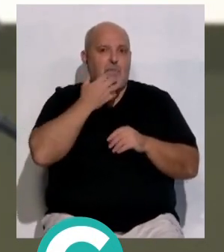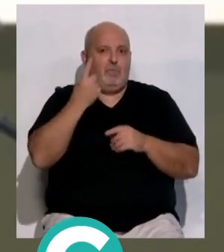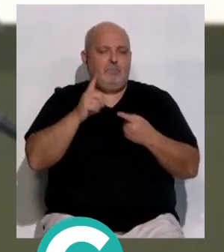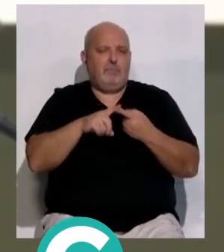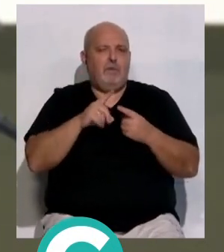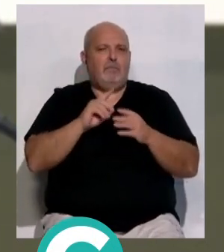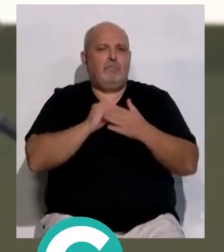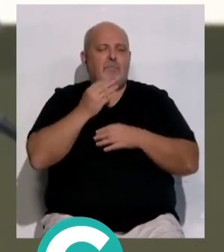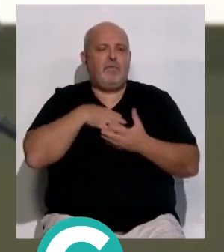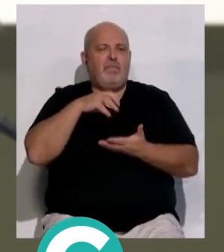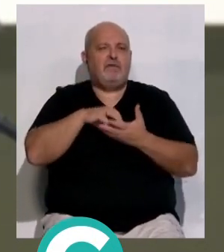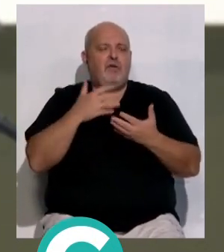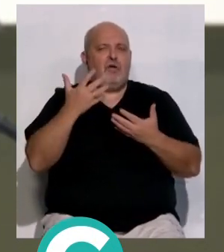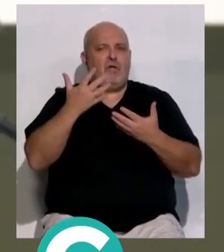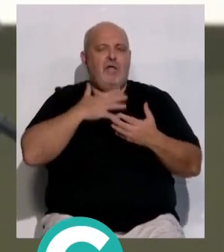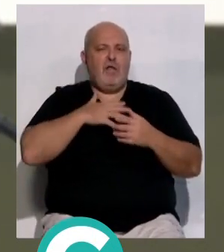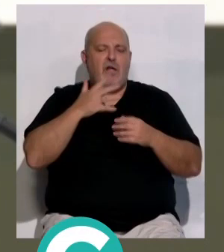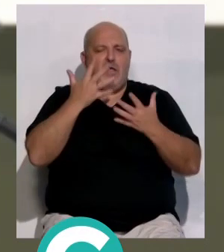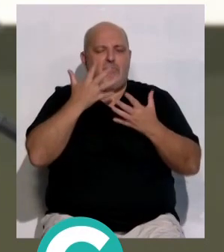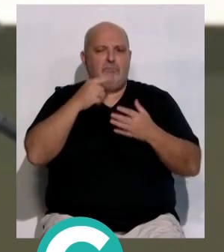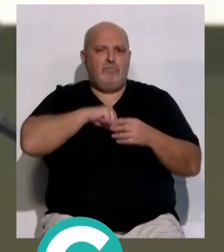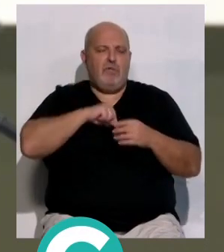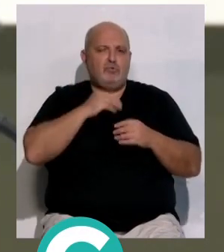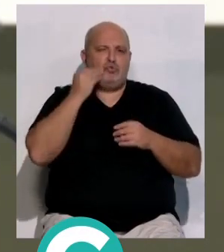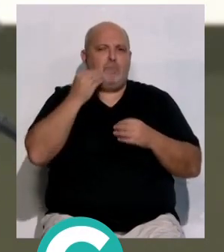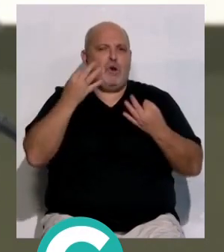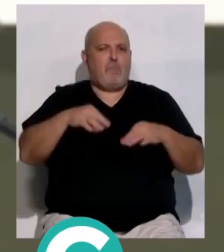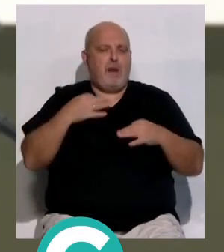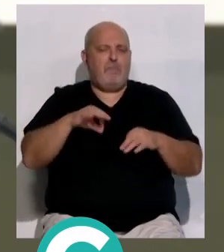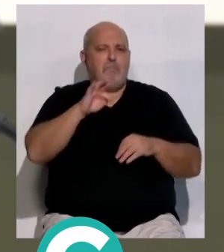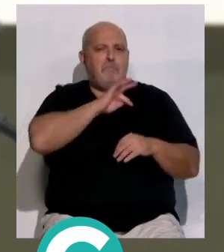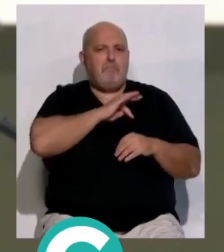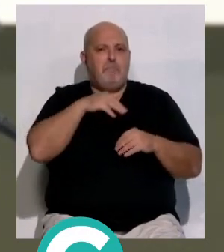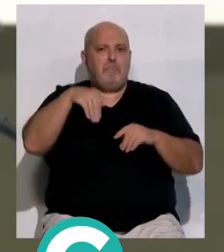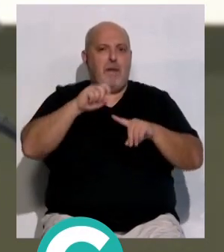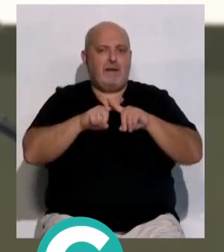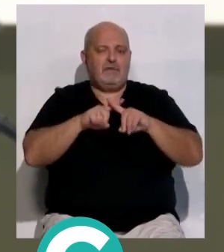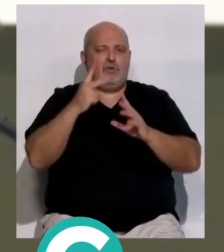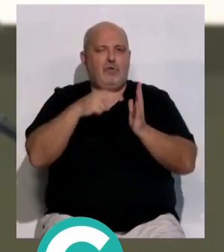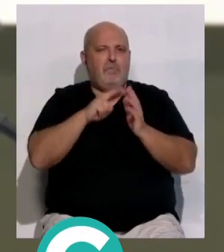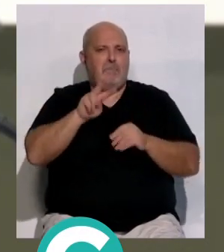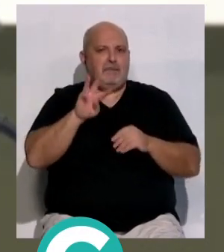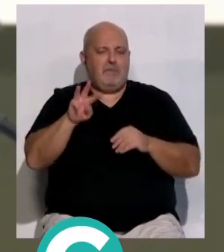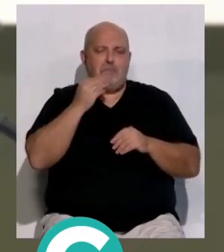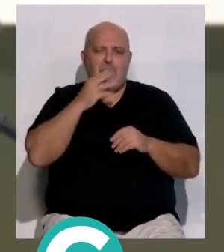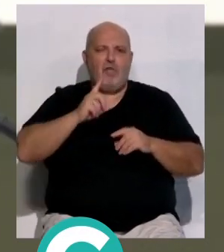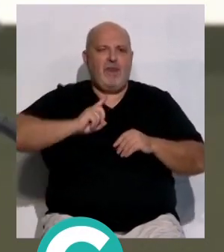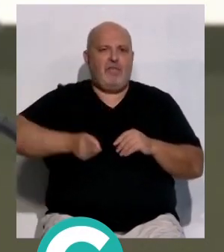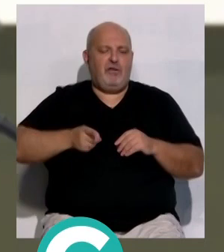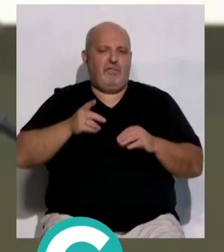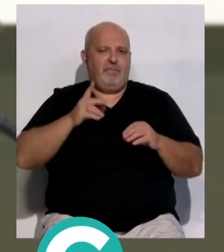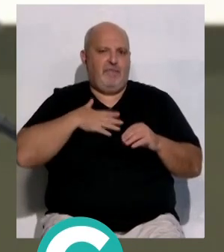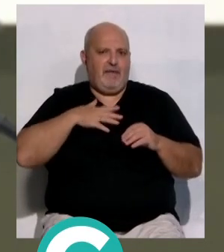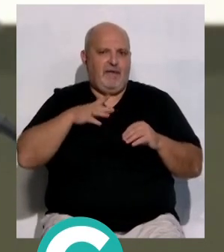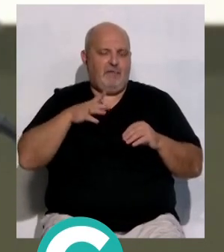la producción del Centro Dramático Nacional Supernormales ganadora del premio MAX 2023 a la mejor dirección de